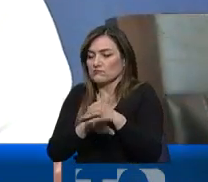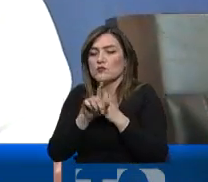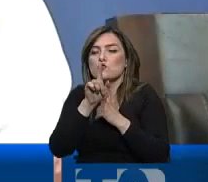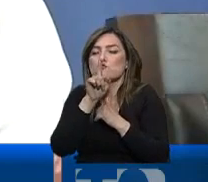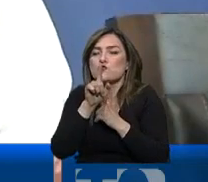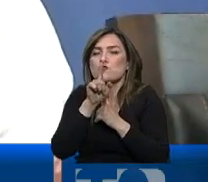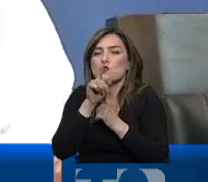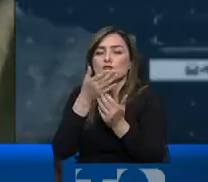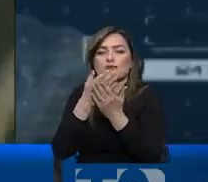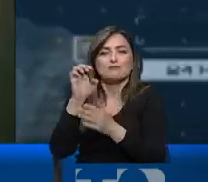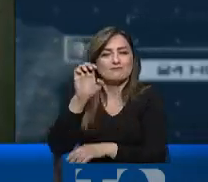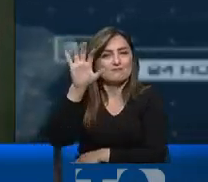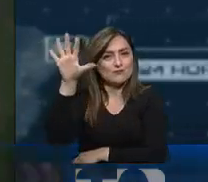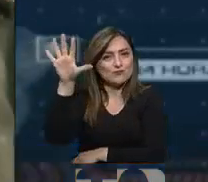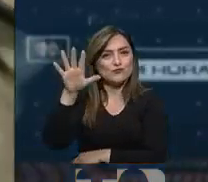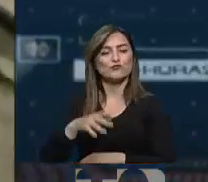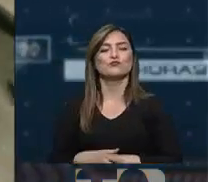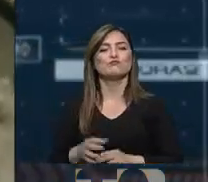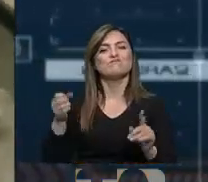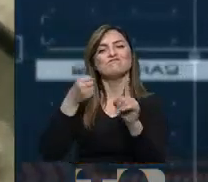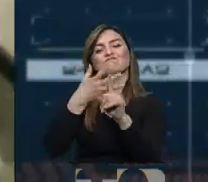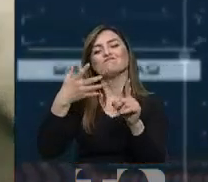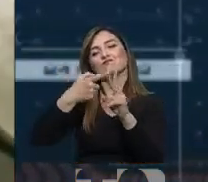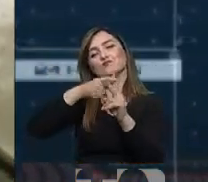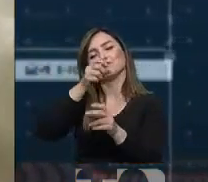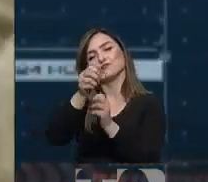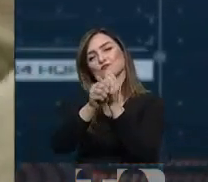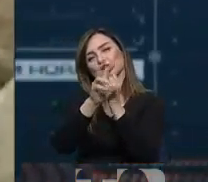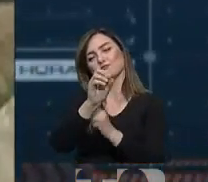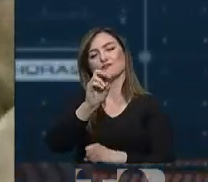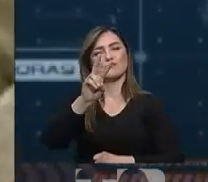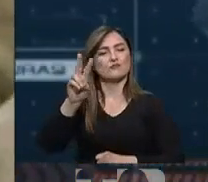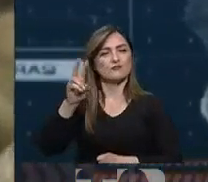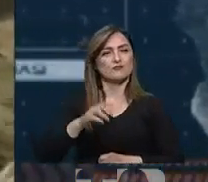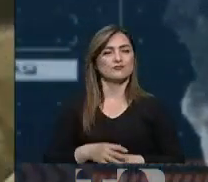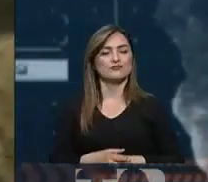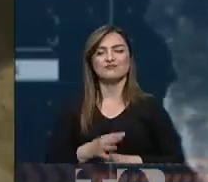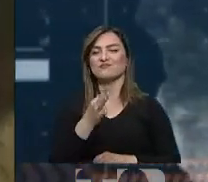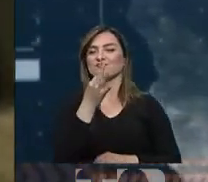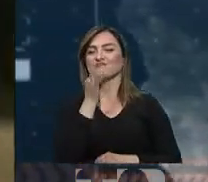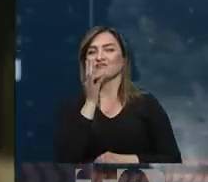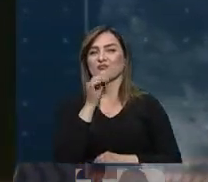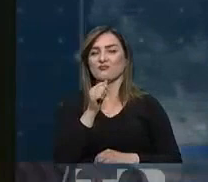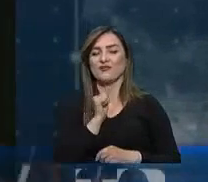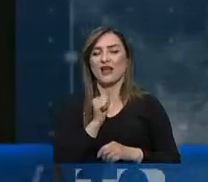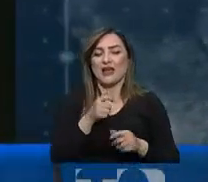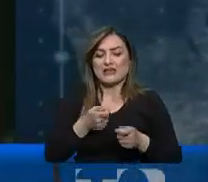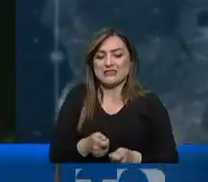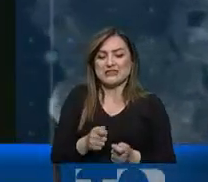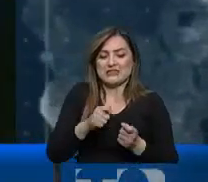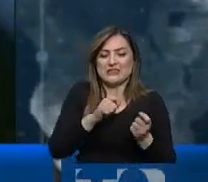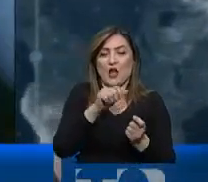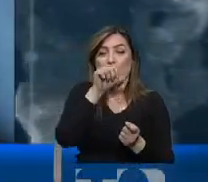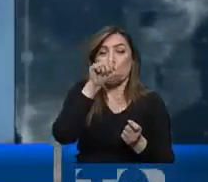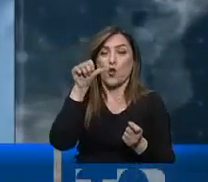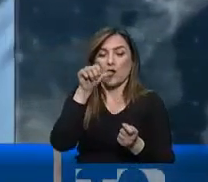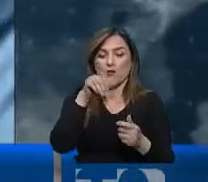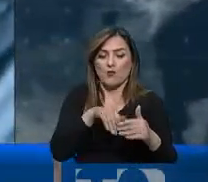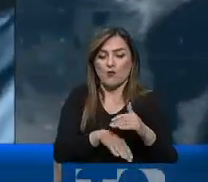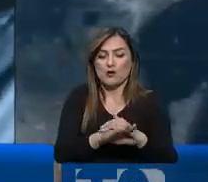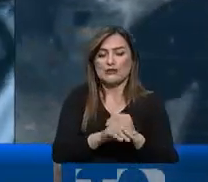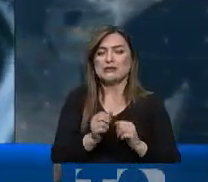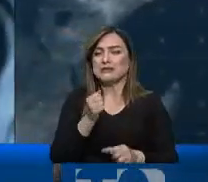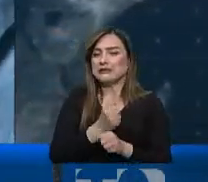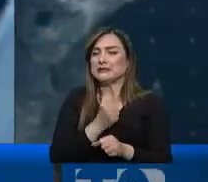hasta Europa. En este duro golpe iniciando el 2022, en las fincas tenían la droga bajo tierra. Al saber que este trabajo